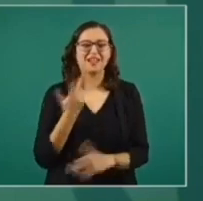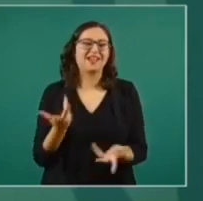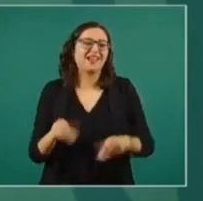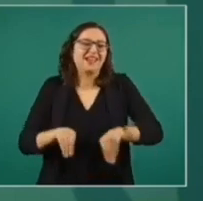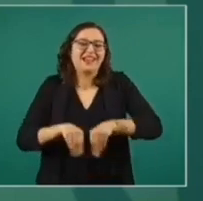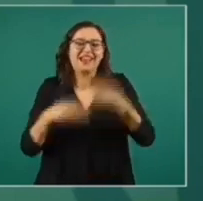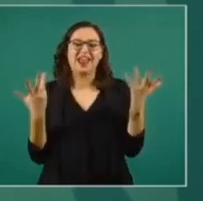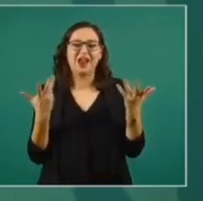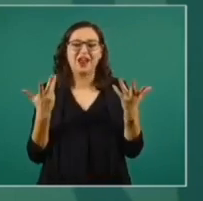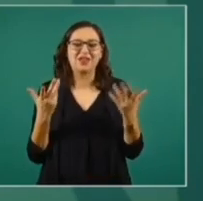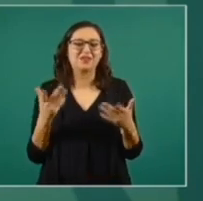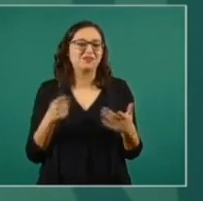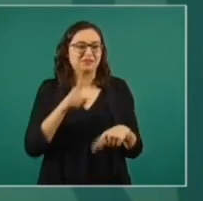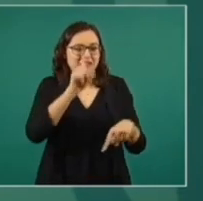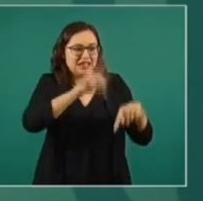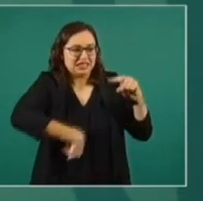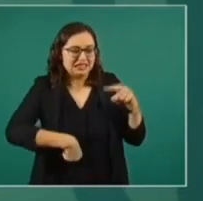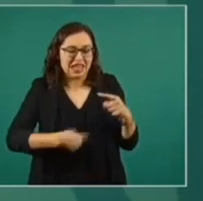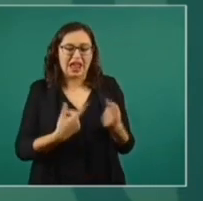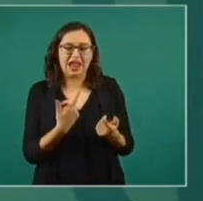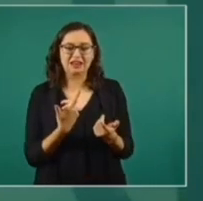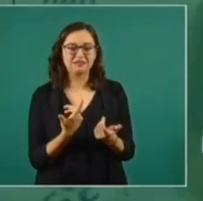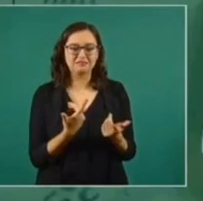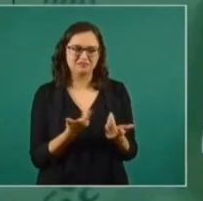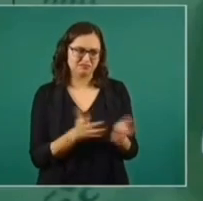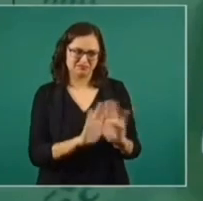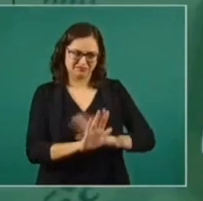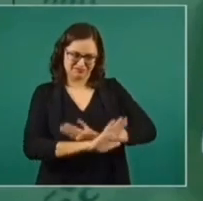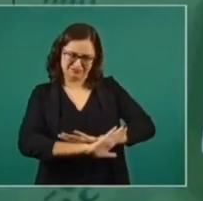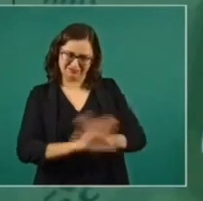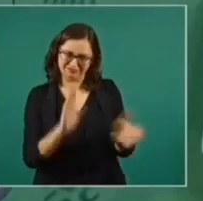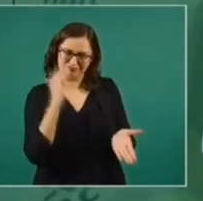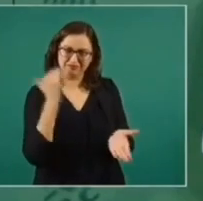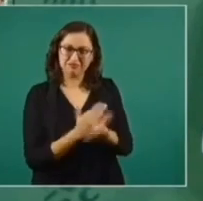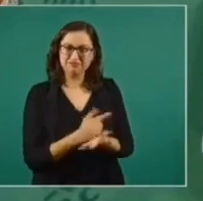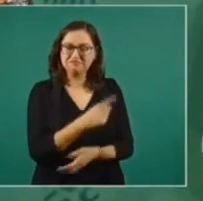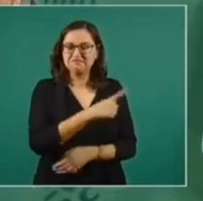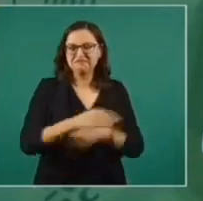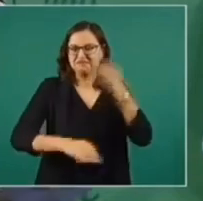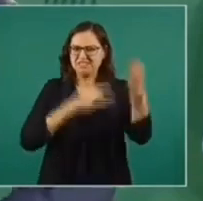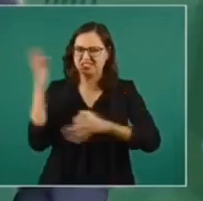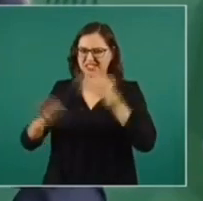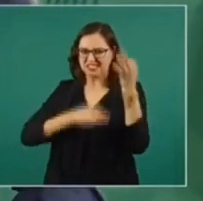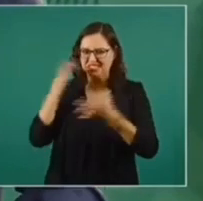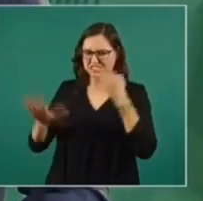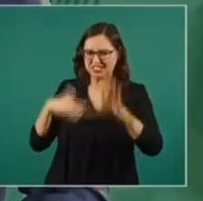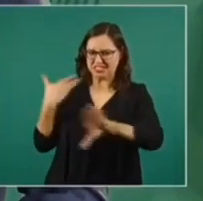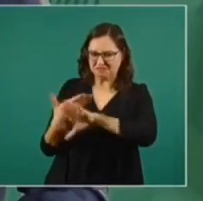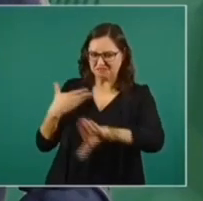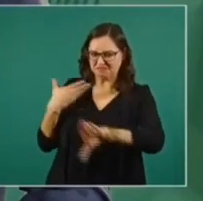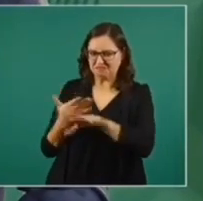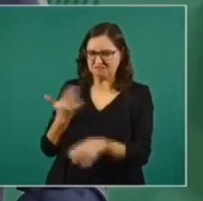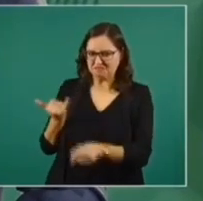y nos pusieron todos los obstáculos.